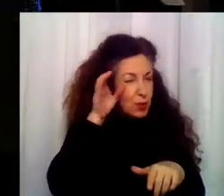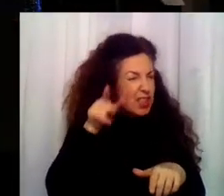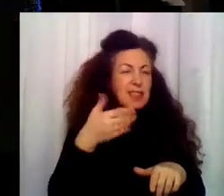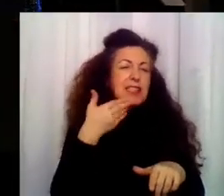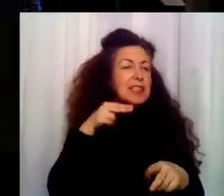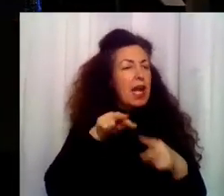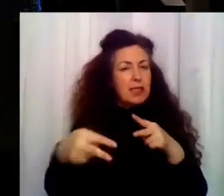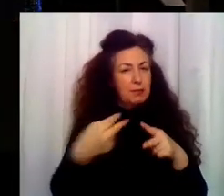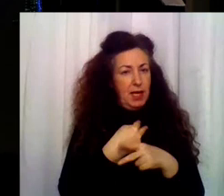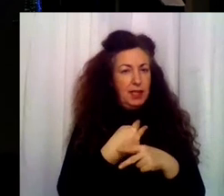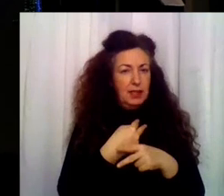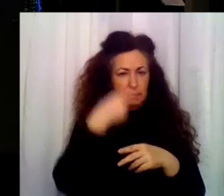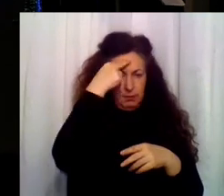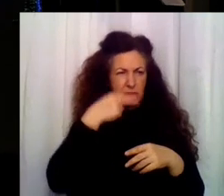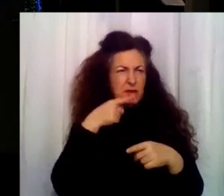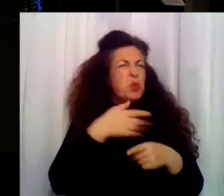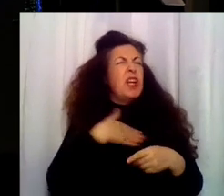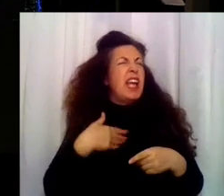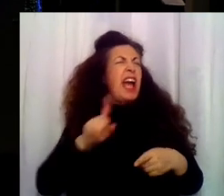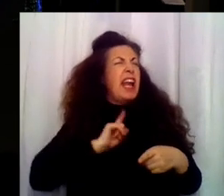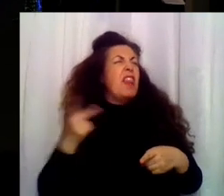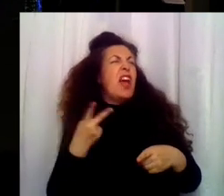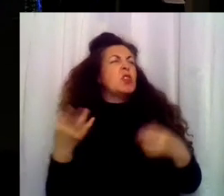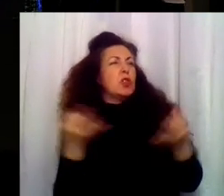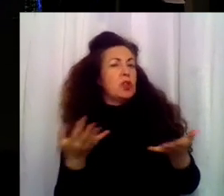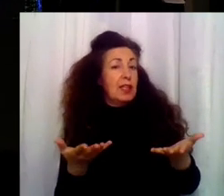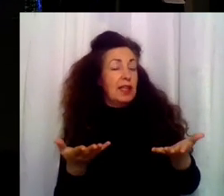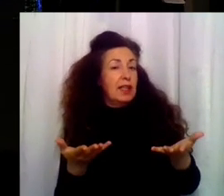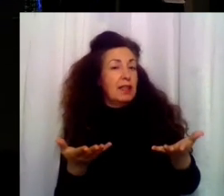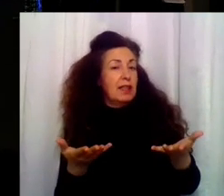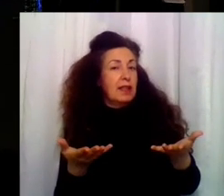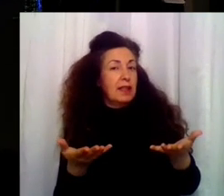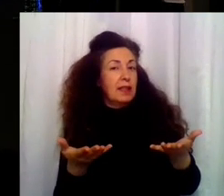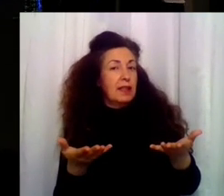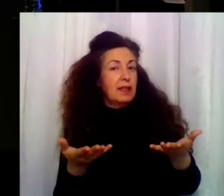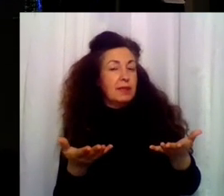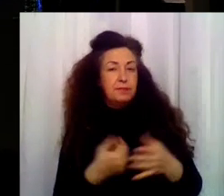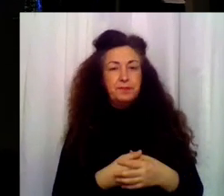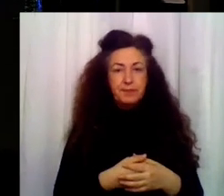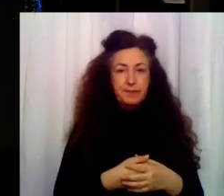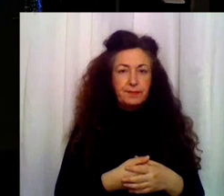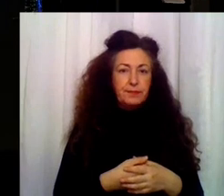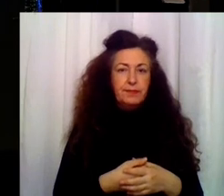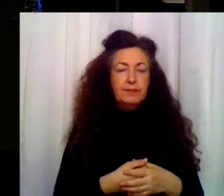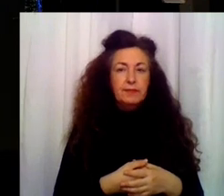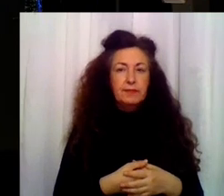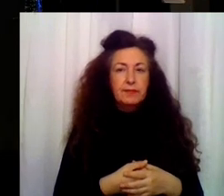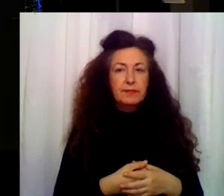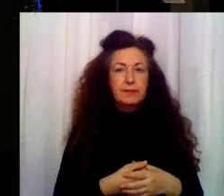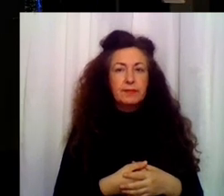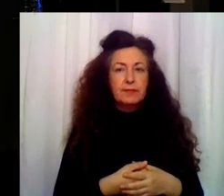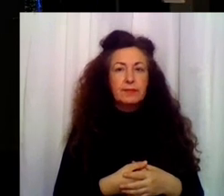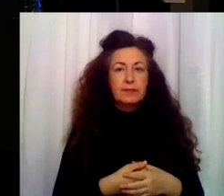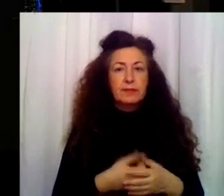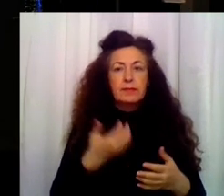¿qué quieren de nosotros? Algo que ya no me pueden dar. Mío. Bueno. No calculé la